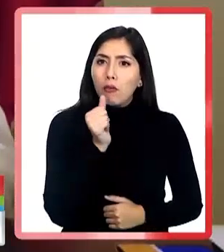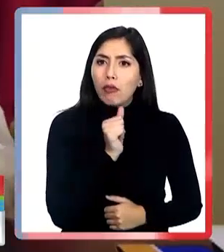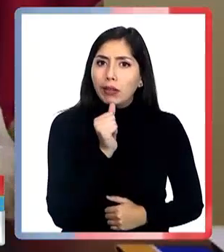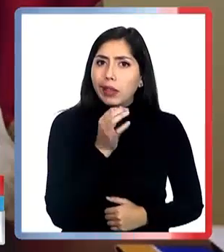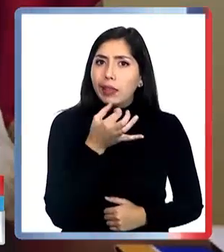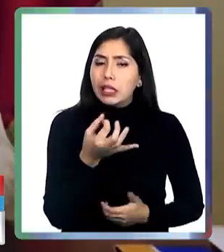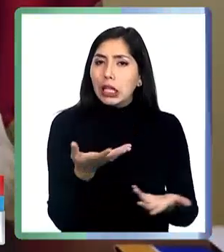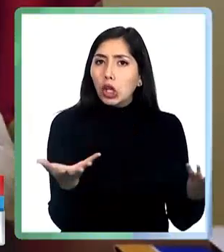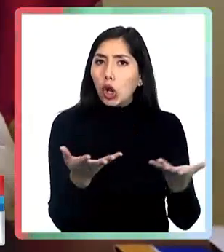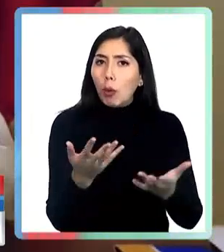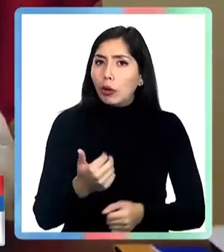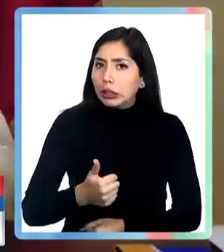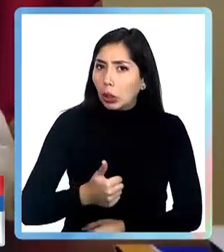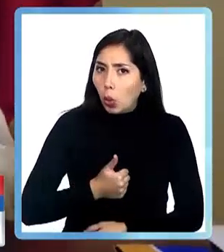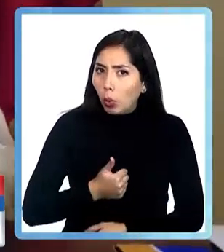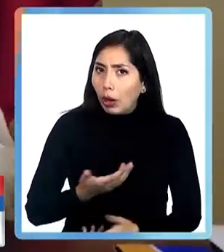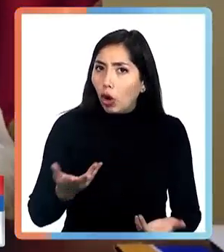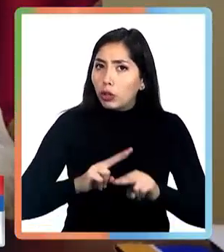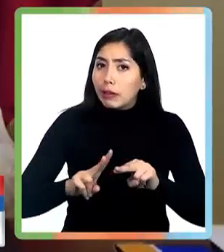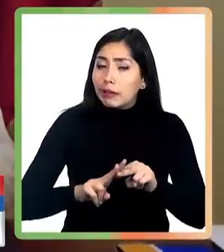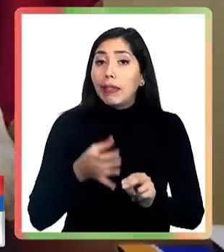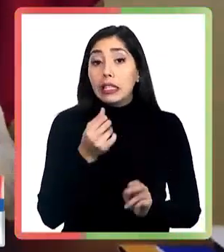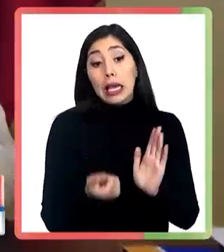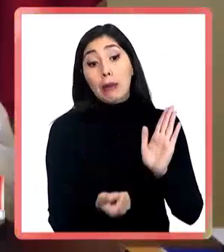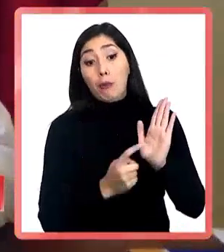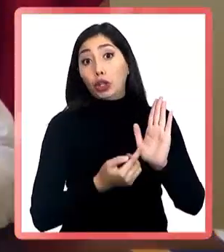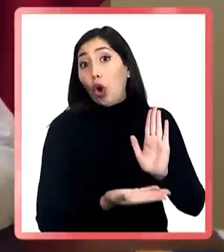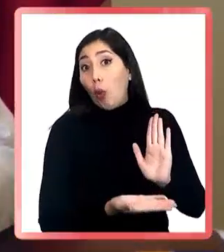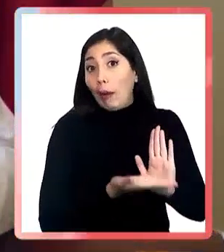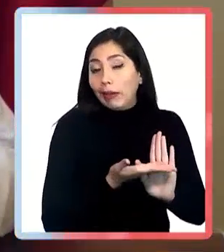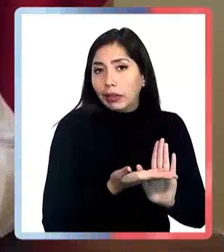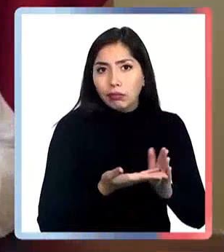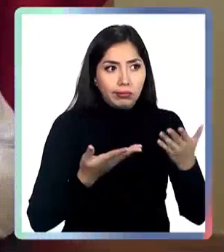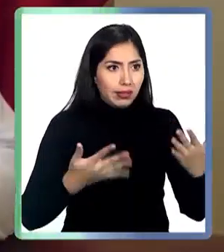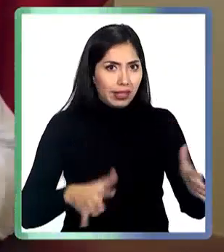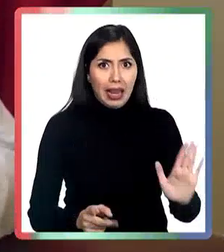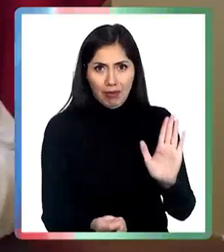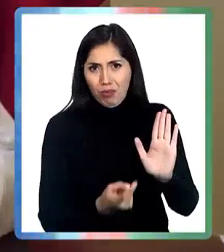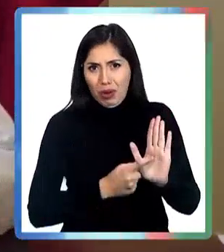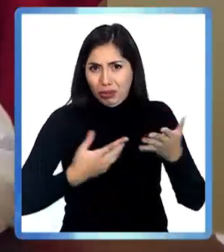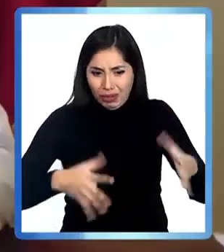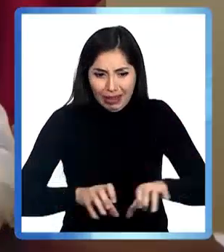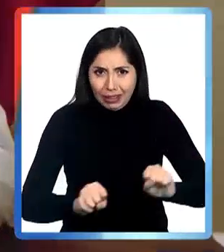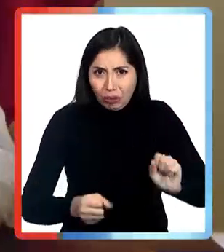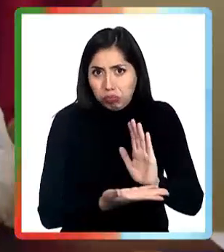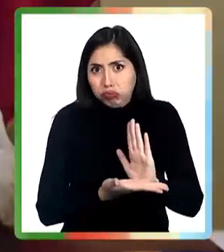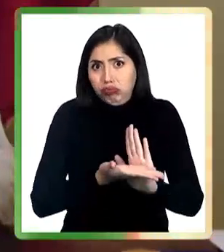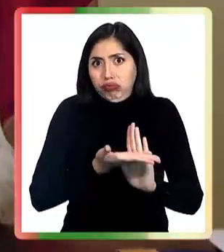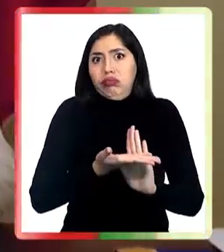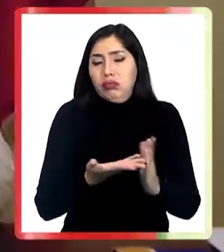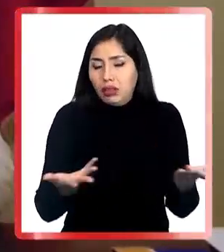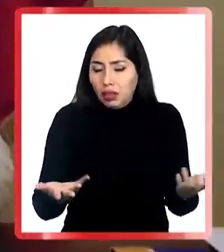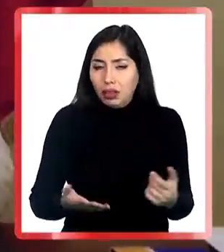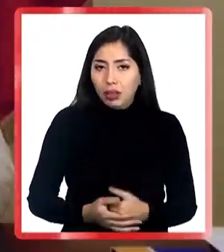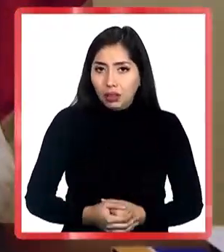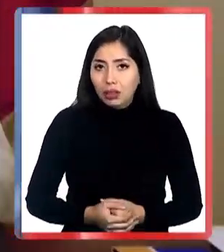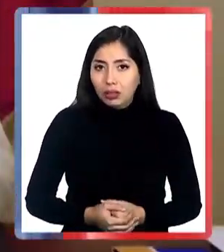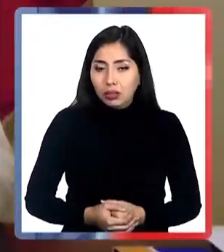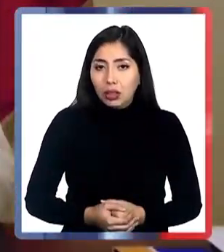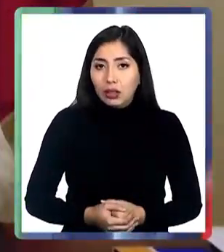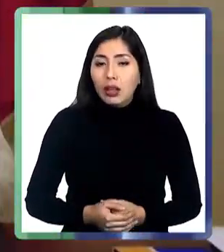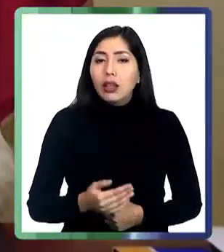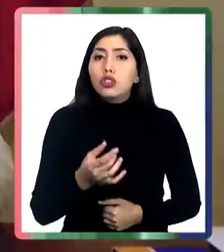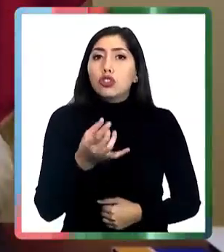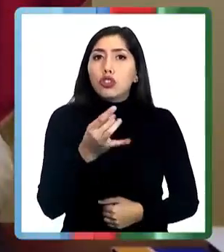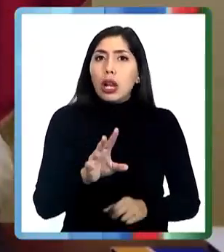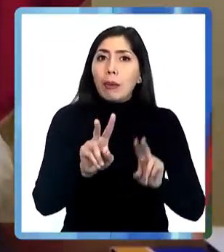va a llevar a cabo. Se habla de aumentar los impuestos. Hoy en día ya los impuestos han aumentado mucho, miren con lo que han subido las contribuciones. Acá